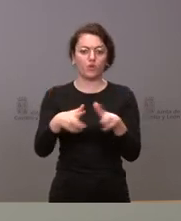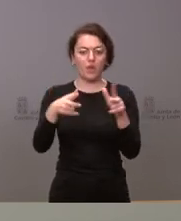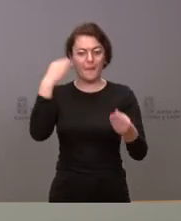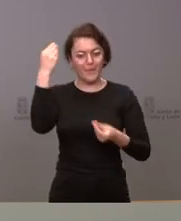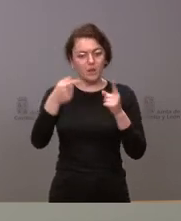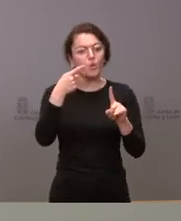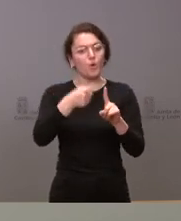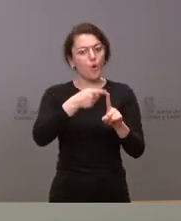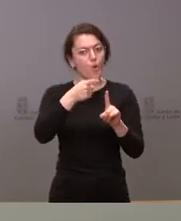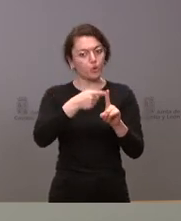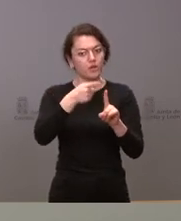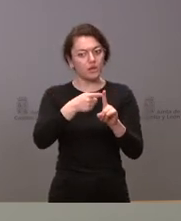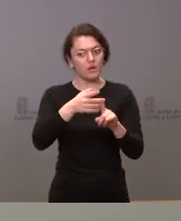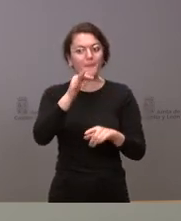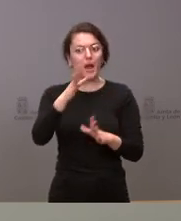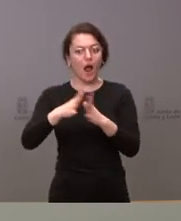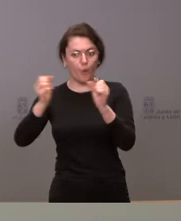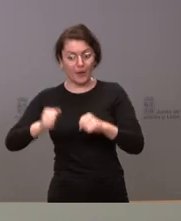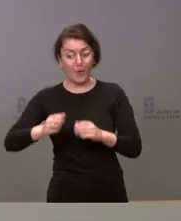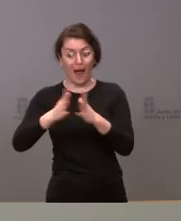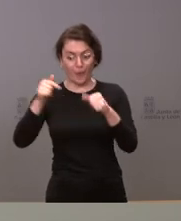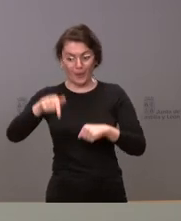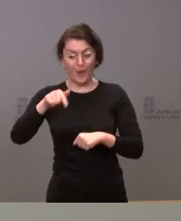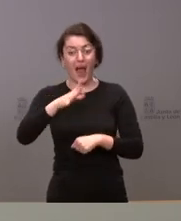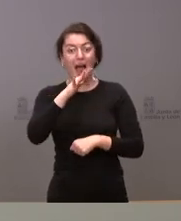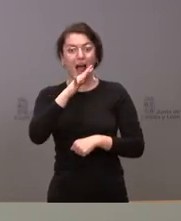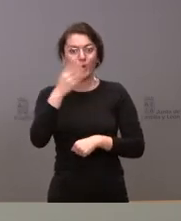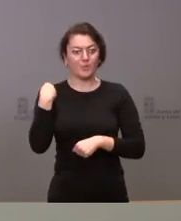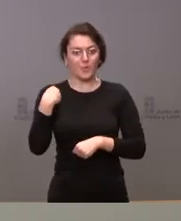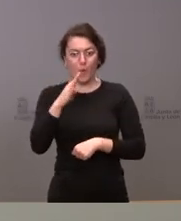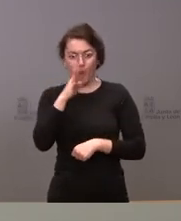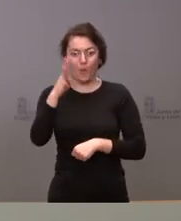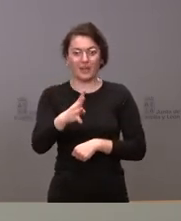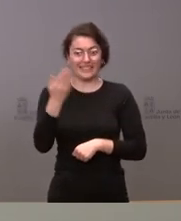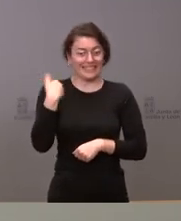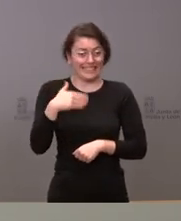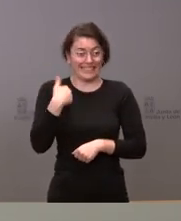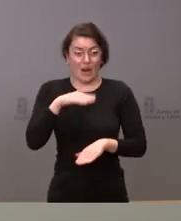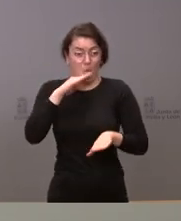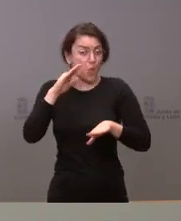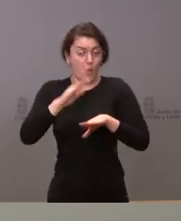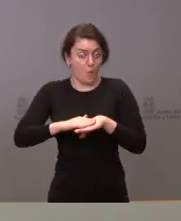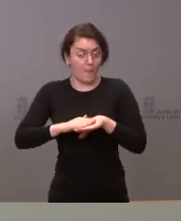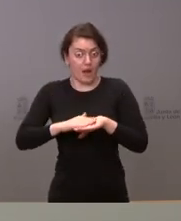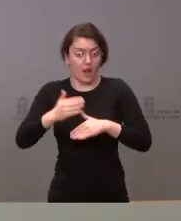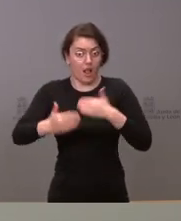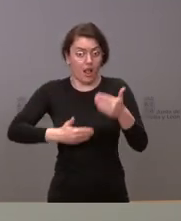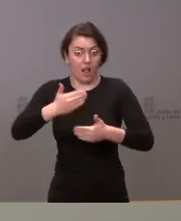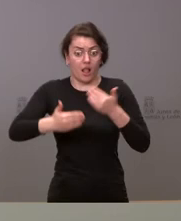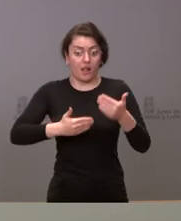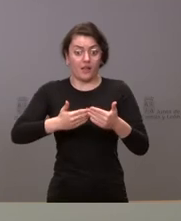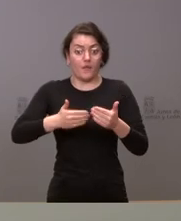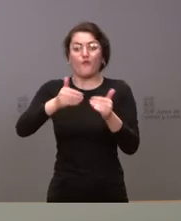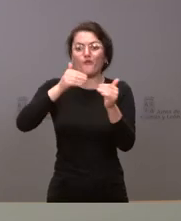acuerdos los acuerdos que tenemos en vigor en esta legislatura estamos en fase de su cumplimiento y nuestra idea es poder seguir alcanzando en el futuro más